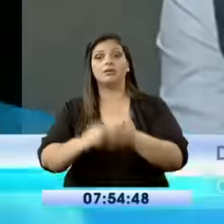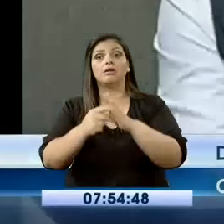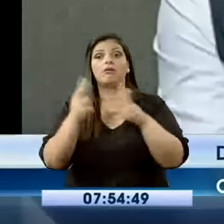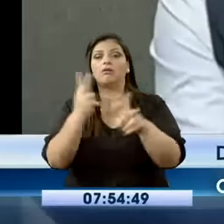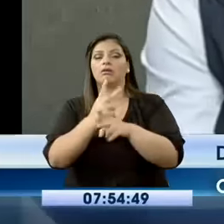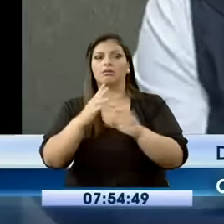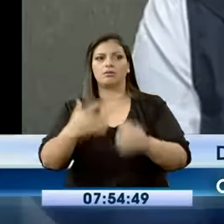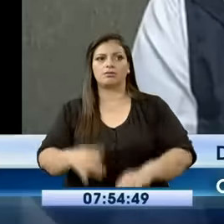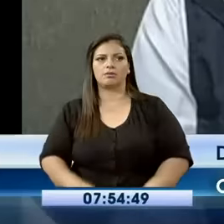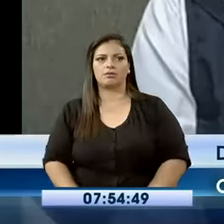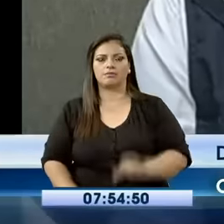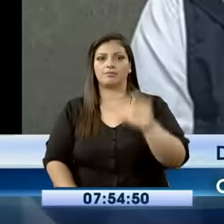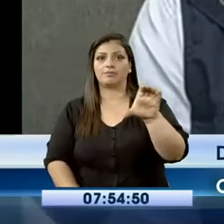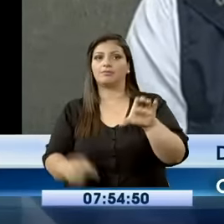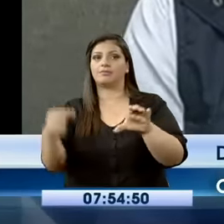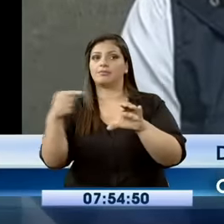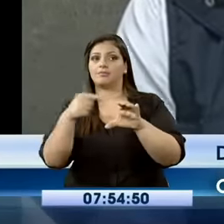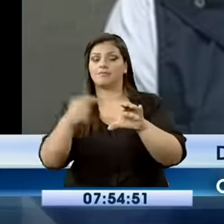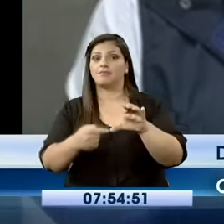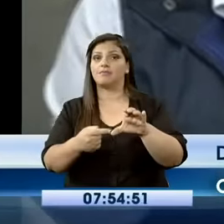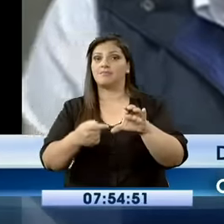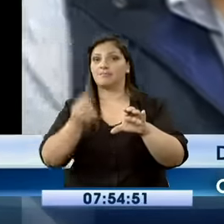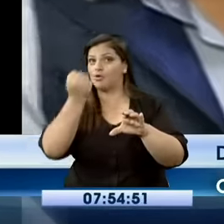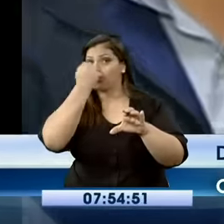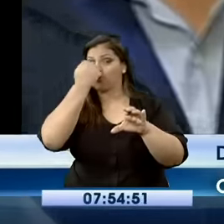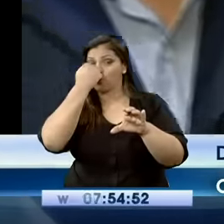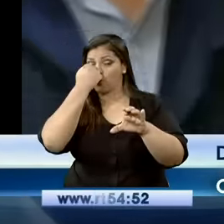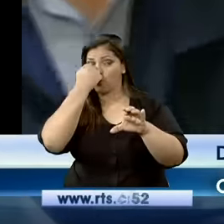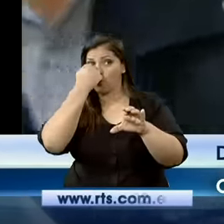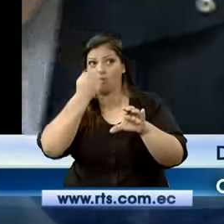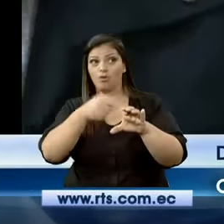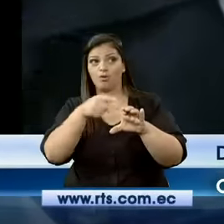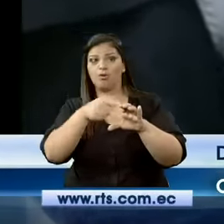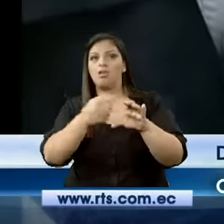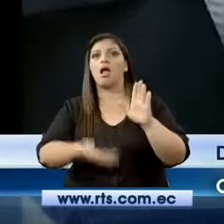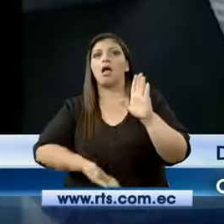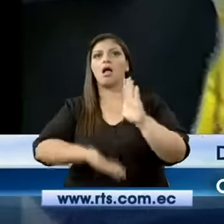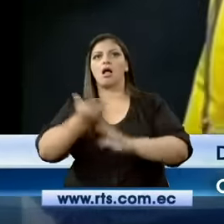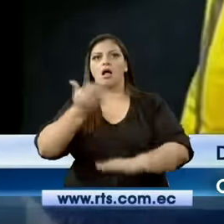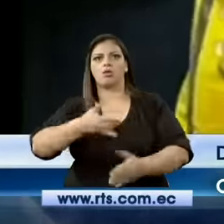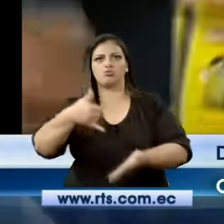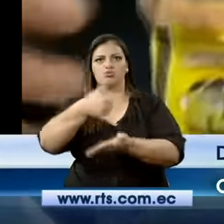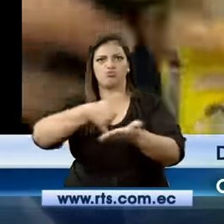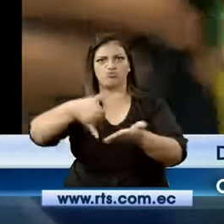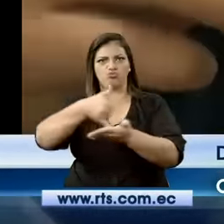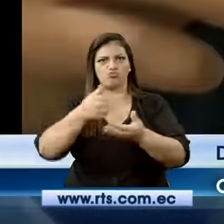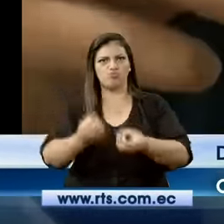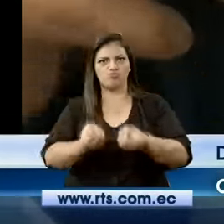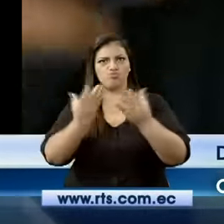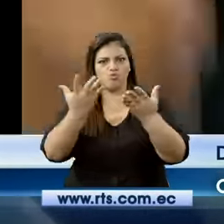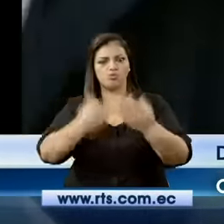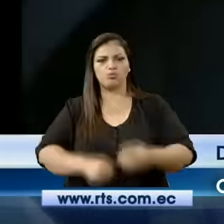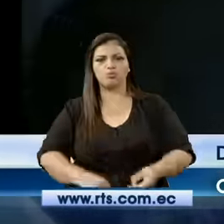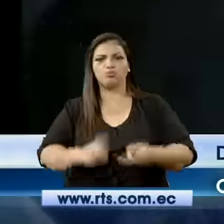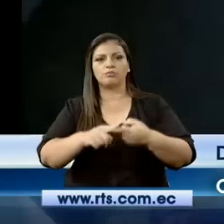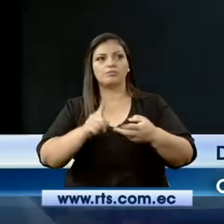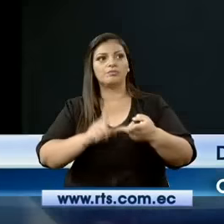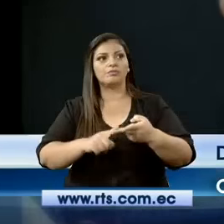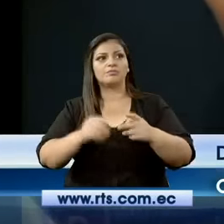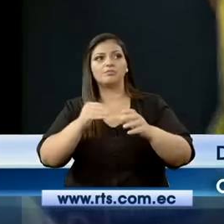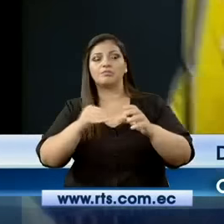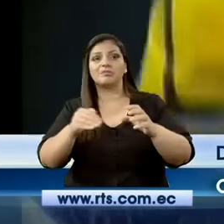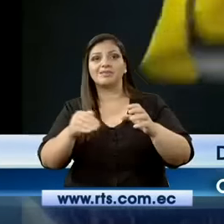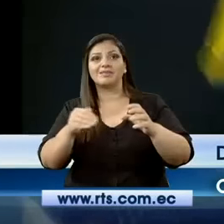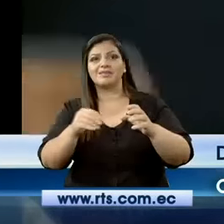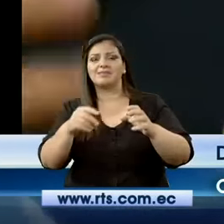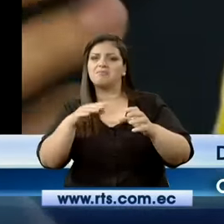alimento me dice que tiene alto en grasa, es medio en sal y bajo en azúcar. Entonces, ¿qué me indica esto de